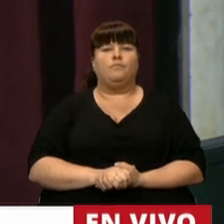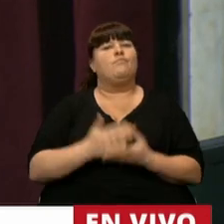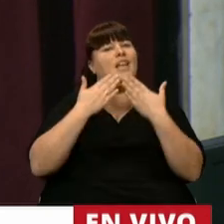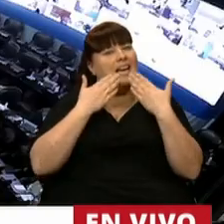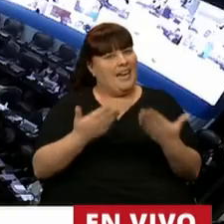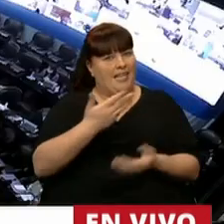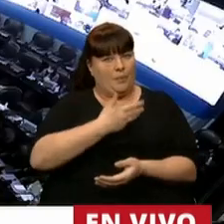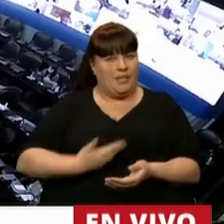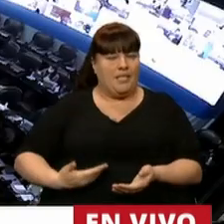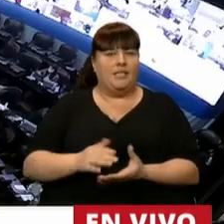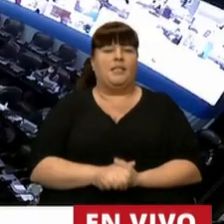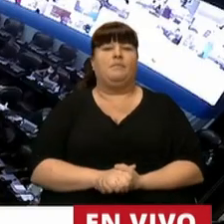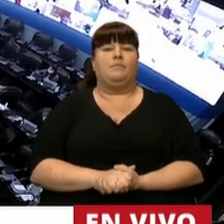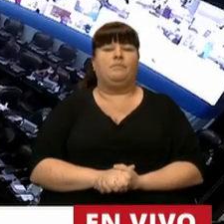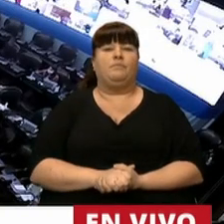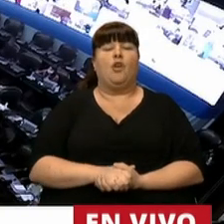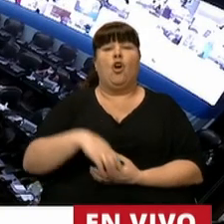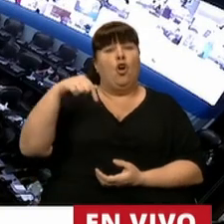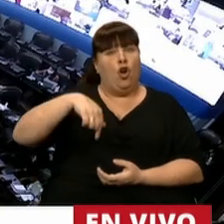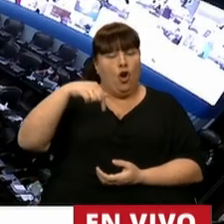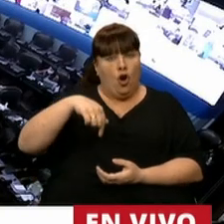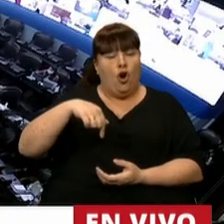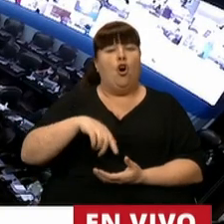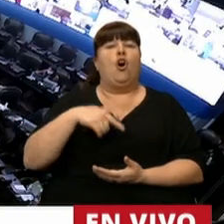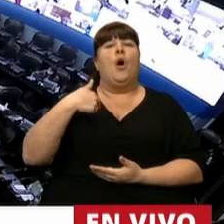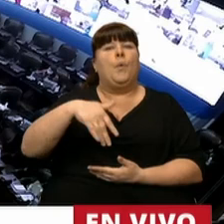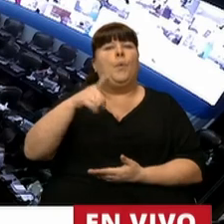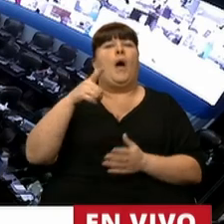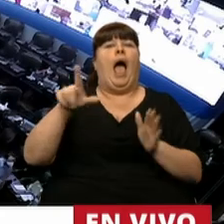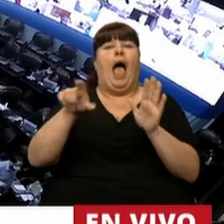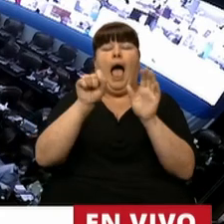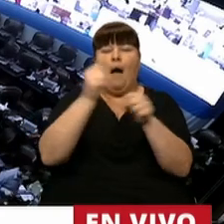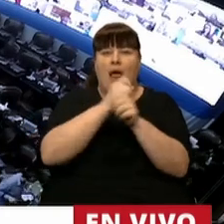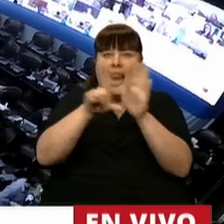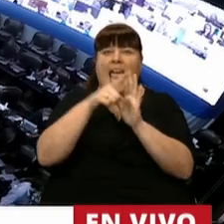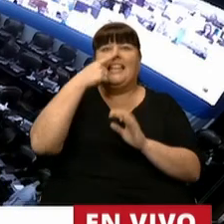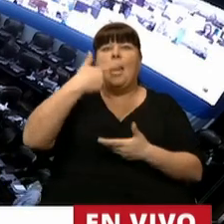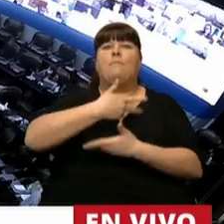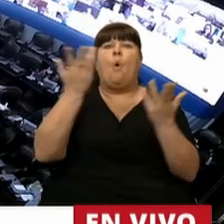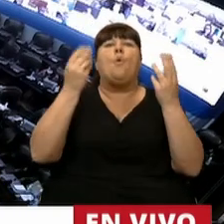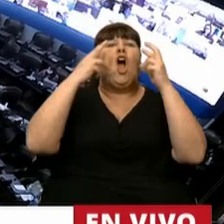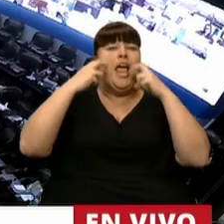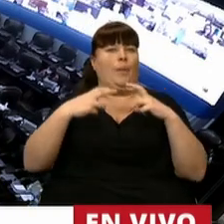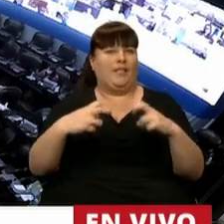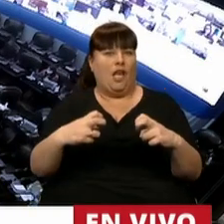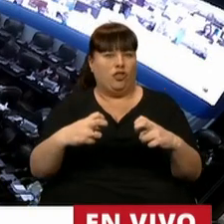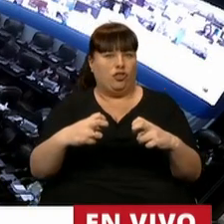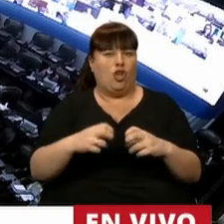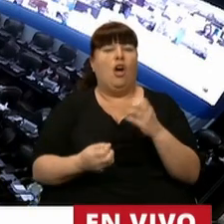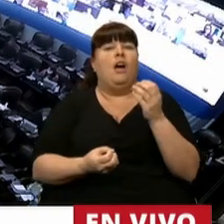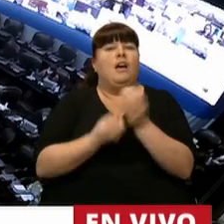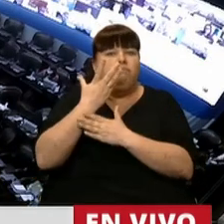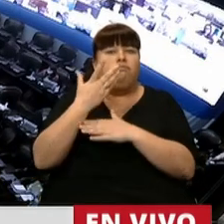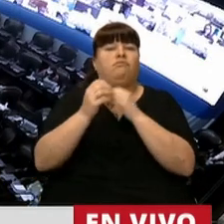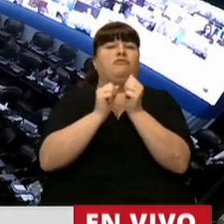Gracias, Presidente. En el día de hoy estaremos aprobando la ley que declara de interés público la investigación, el